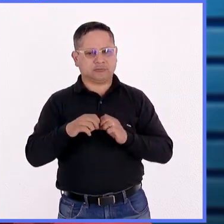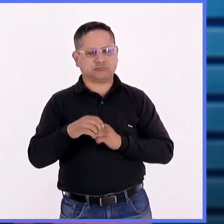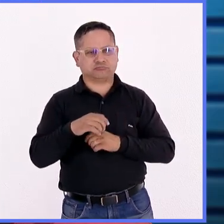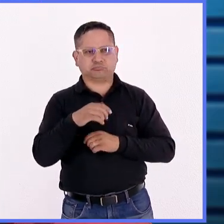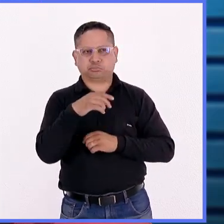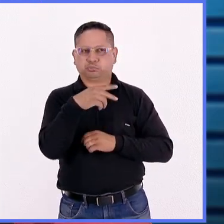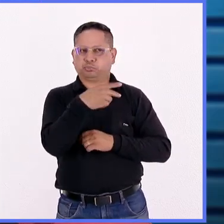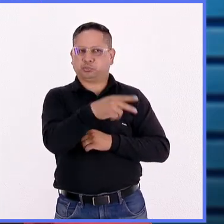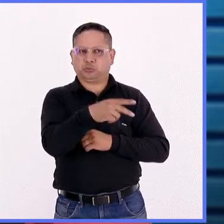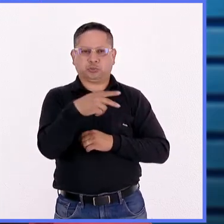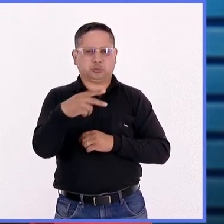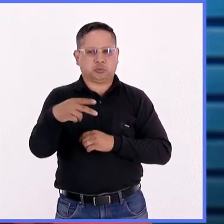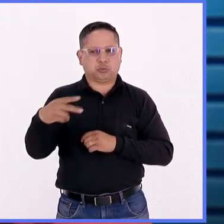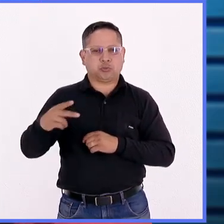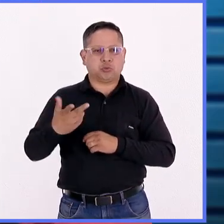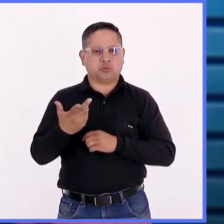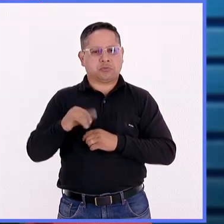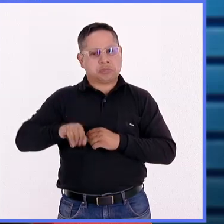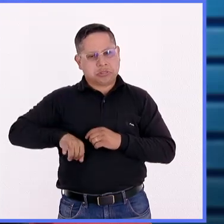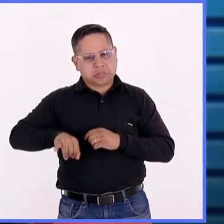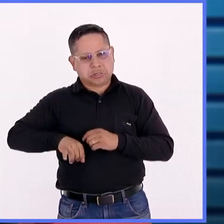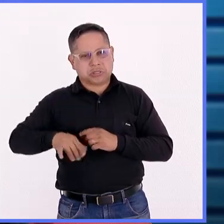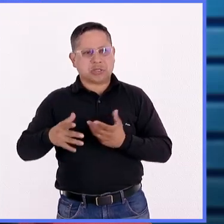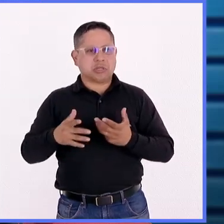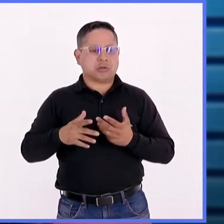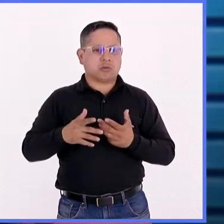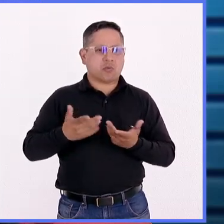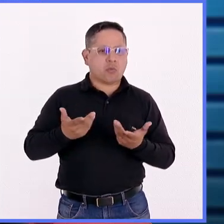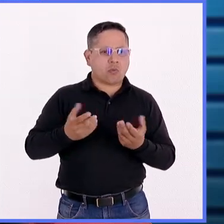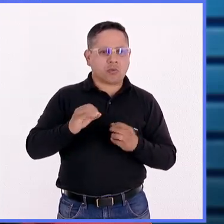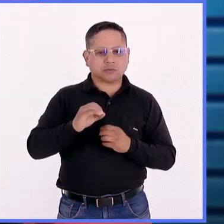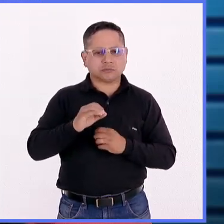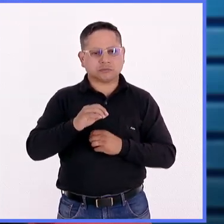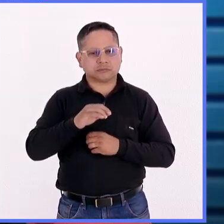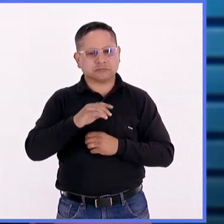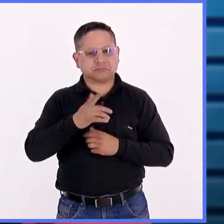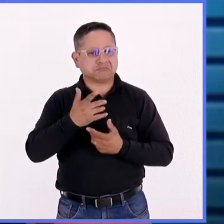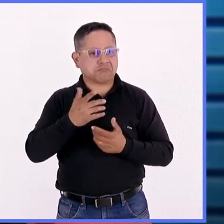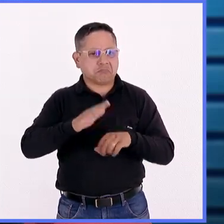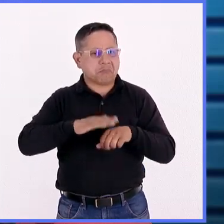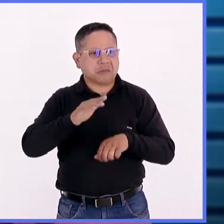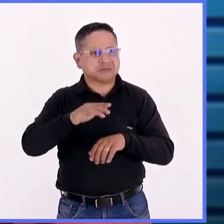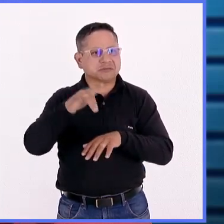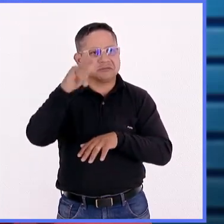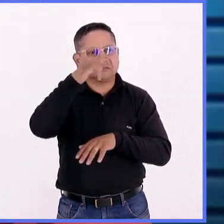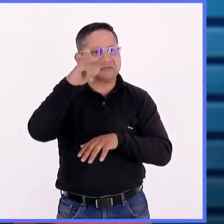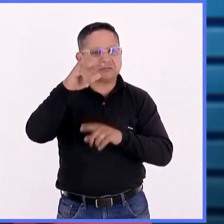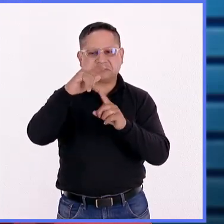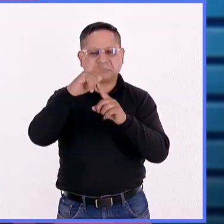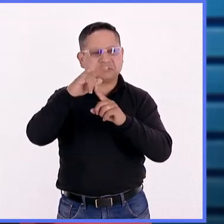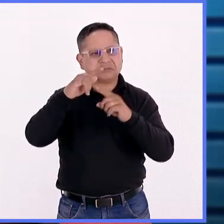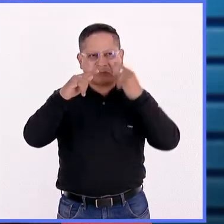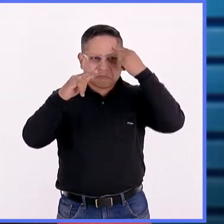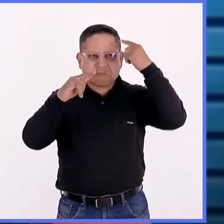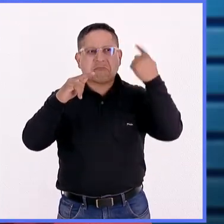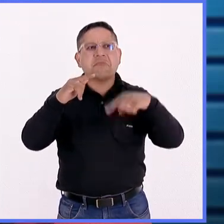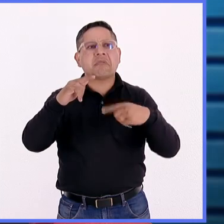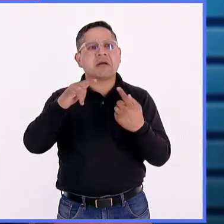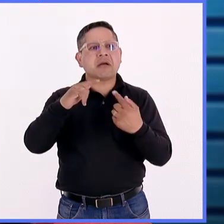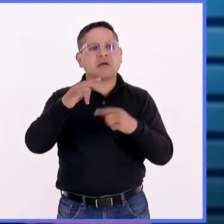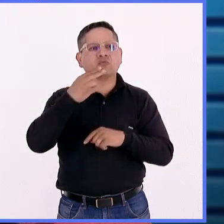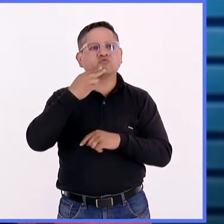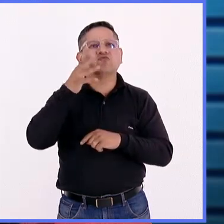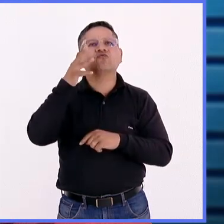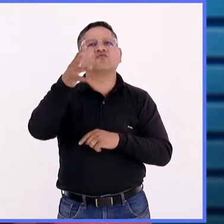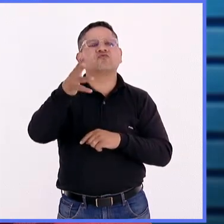con alguna otra inquietud? puedan, vamos, lo que voy a ¿para qué puede ser útil ese satélite? ¿Para el clima, para la altura, para la